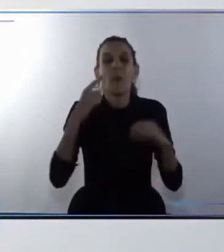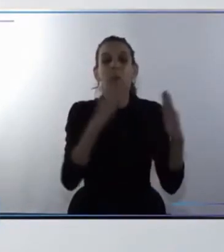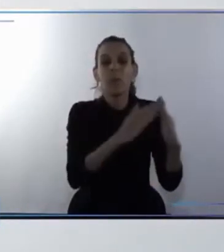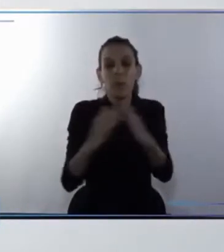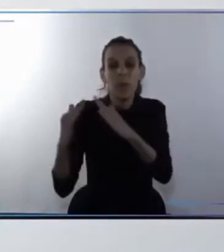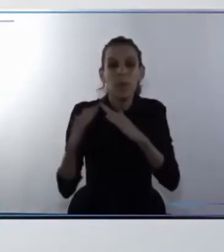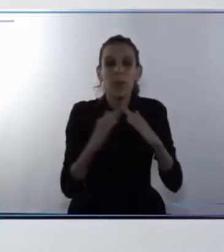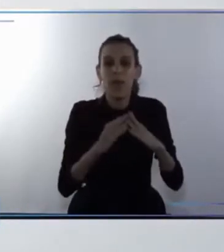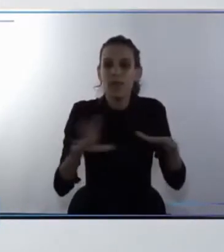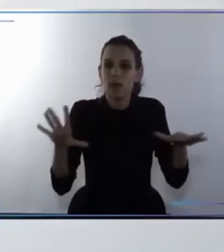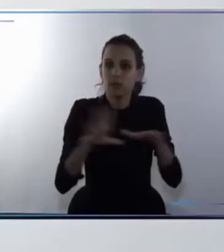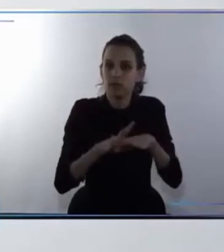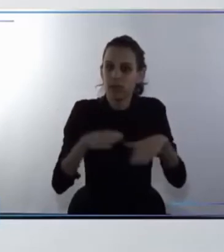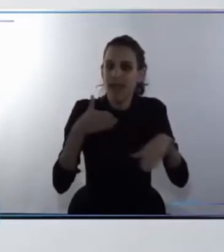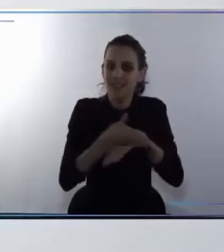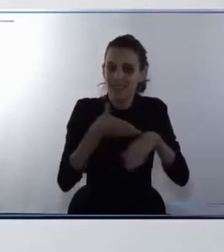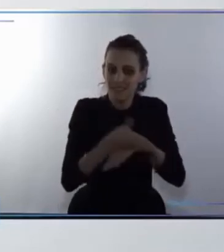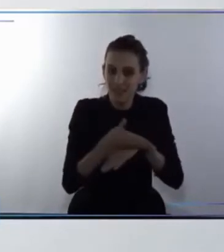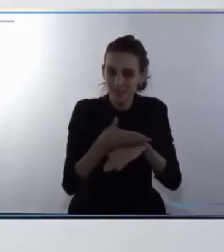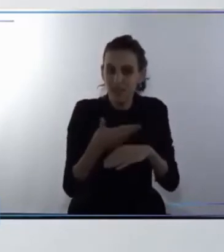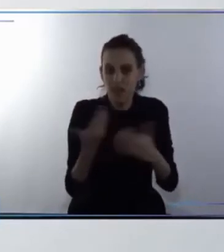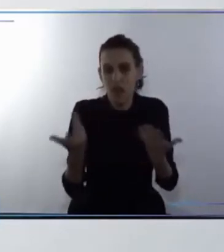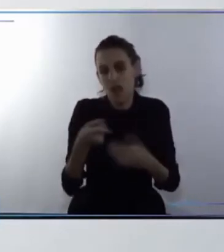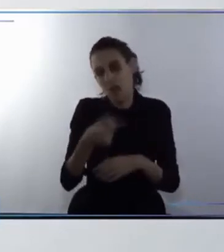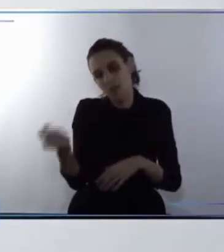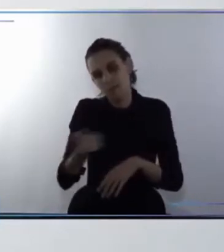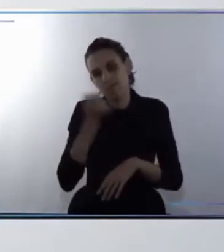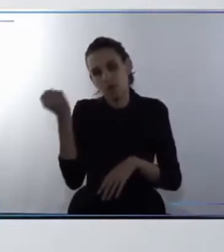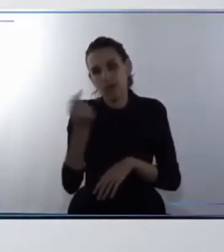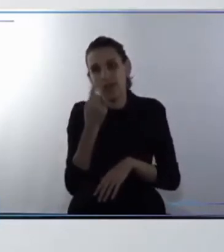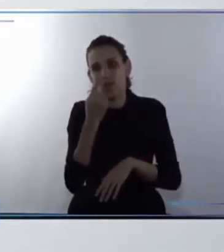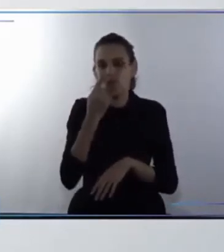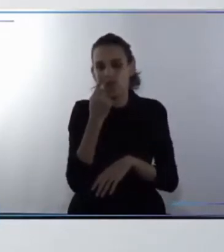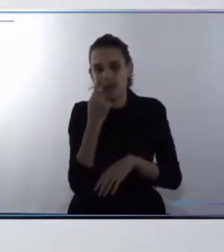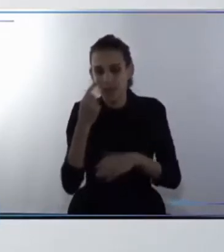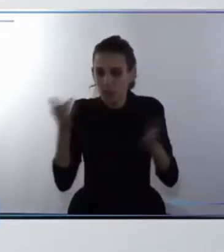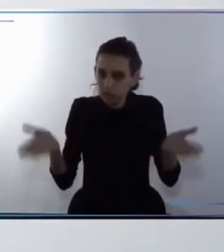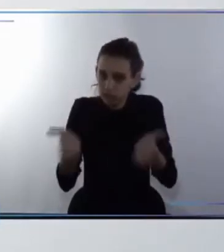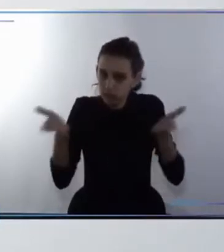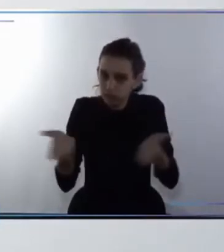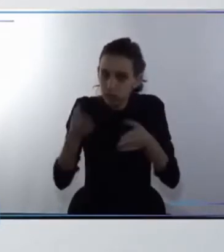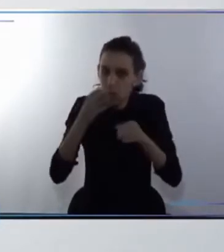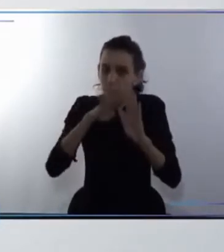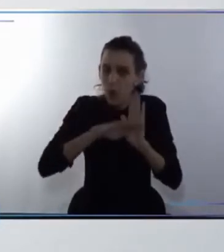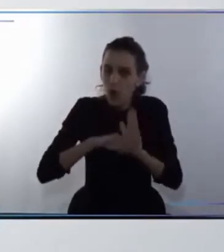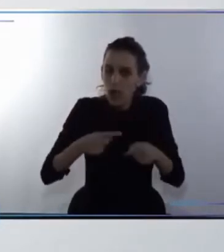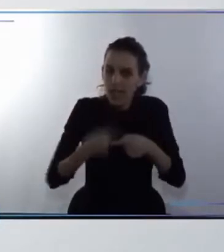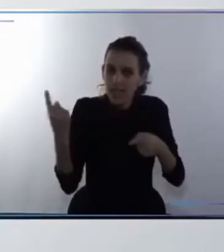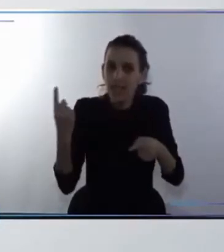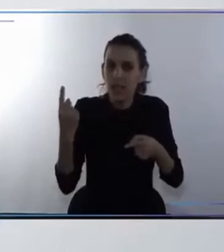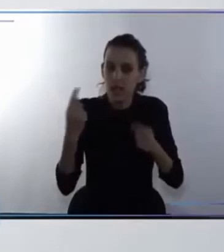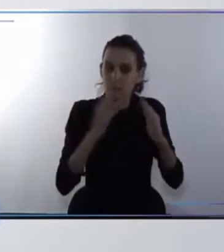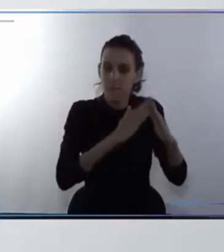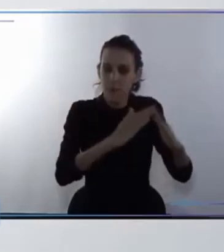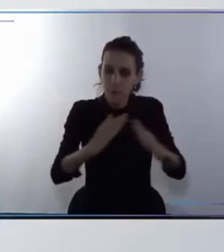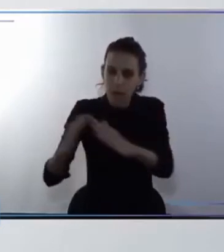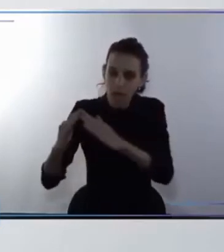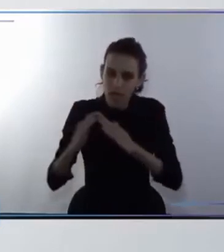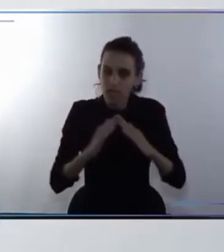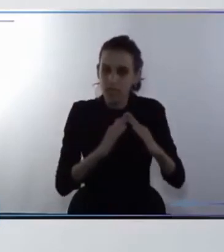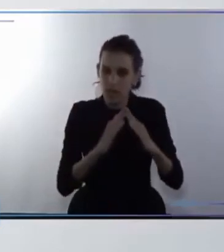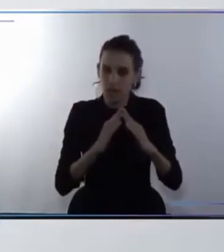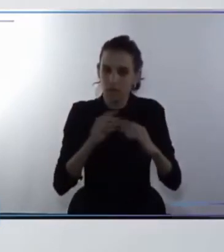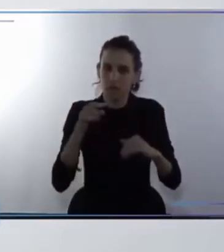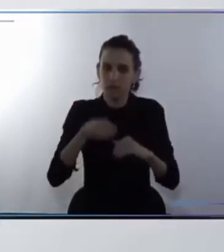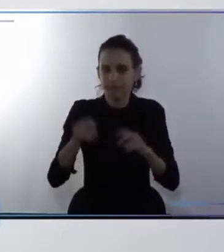asequible o sea es muy importante que los municipios promuevan políticas de vivienda integral y aborden la complejidad del